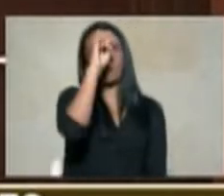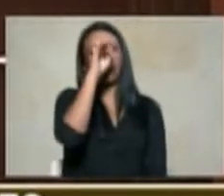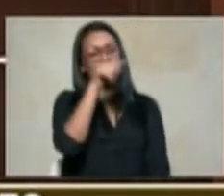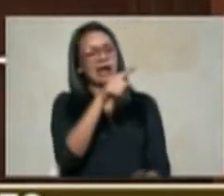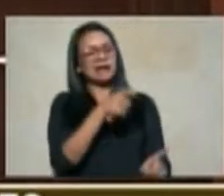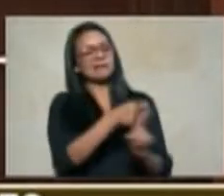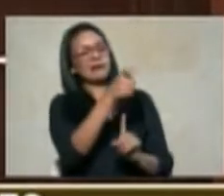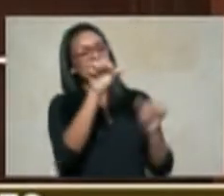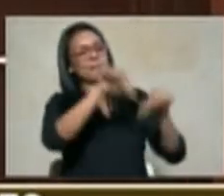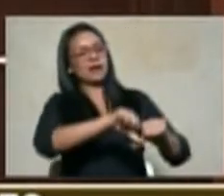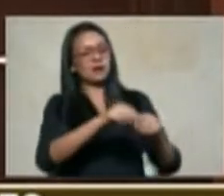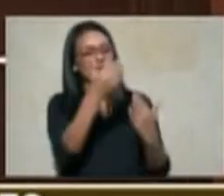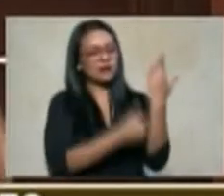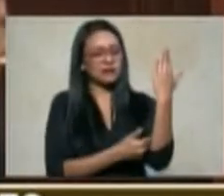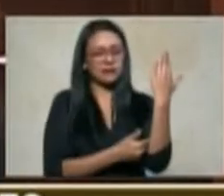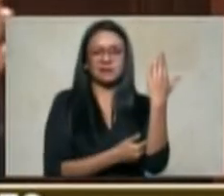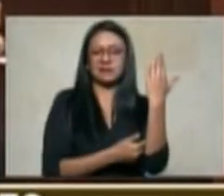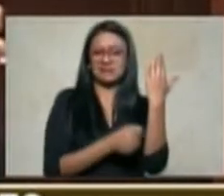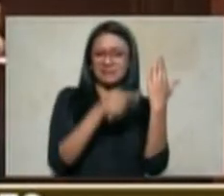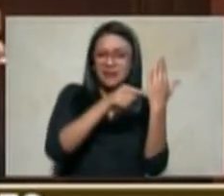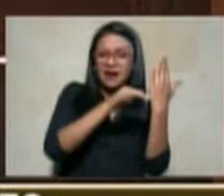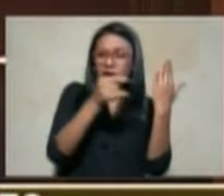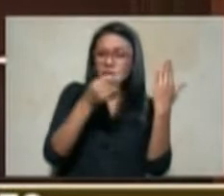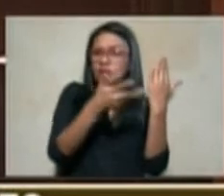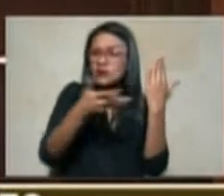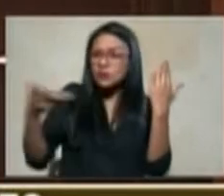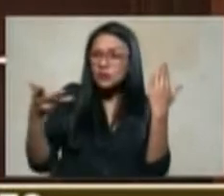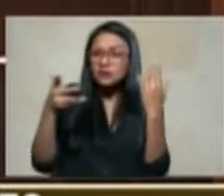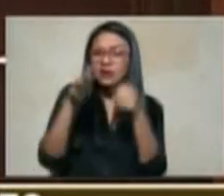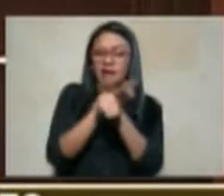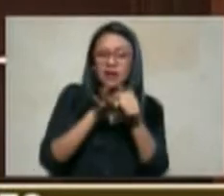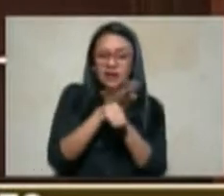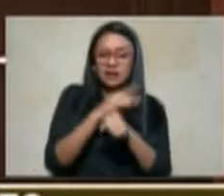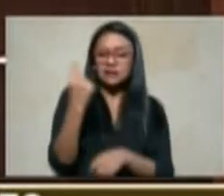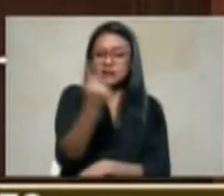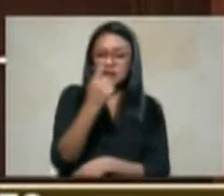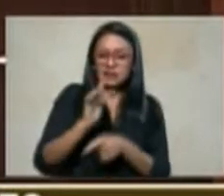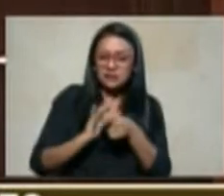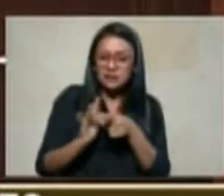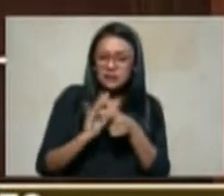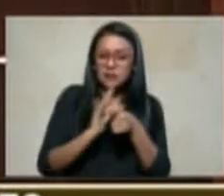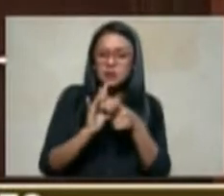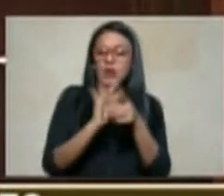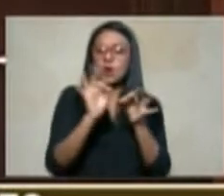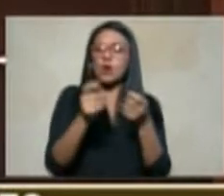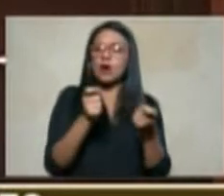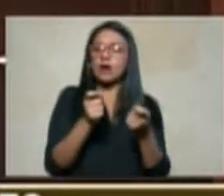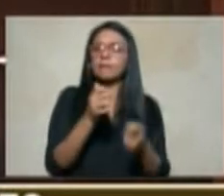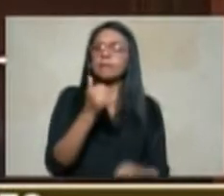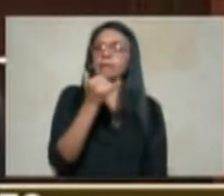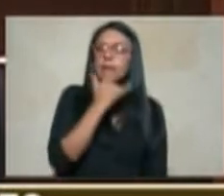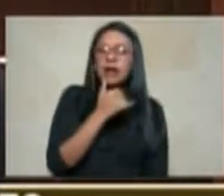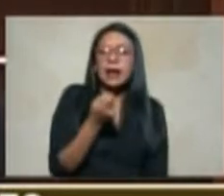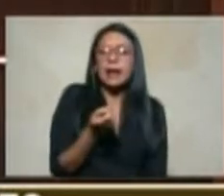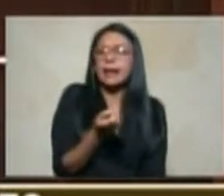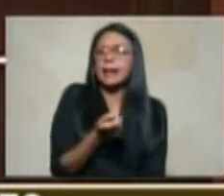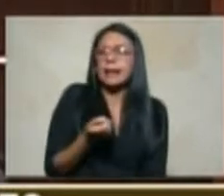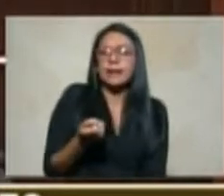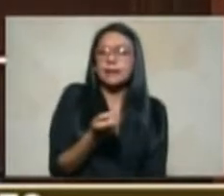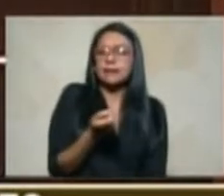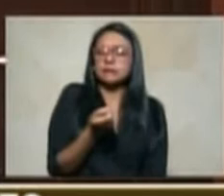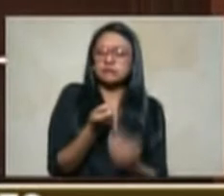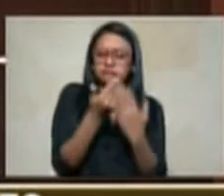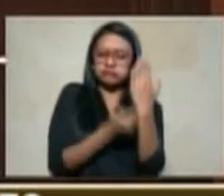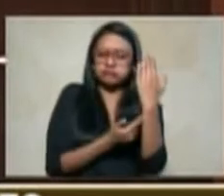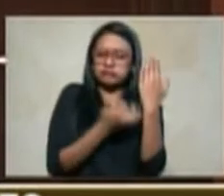en algunos eventos en donde el porcentaje de intervención o el margen de error ha sido muy escaso presentarse como si fuese la regla